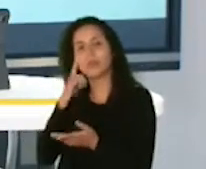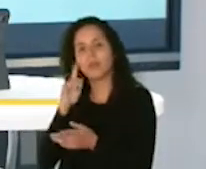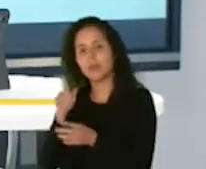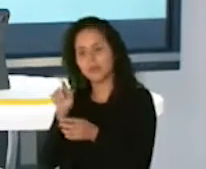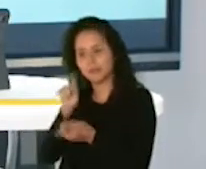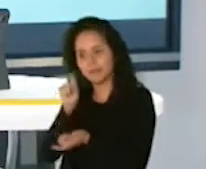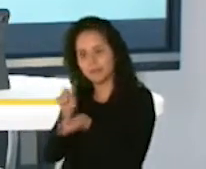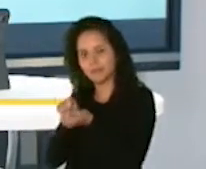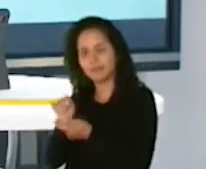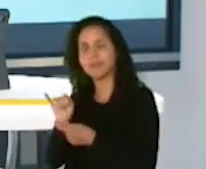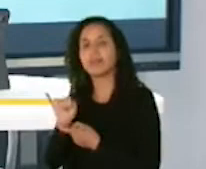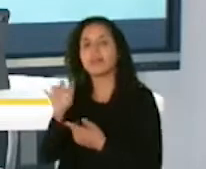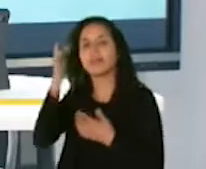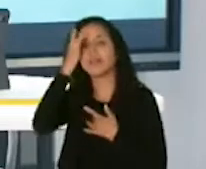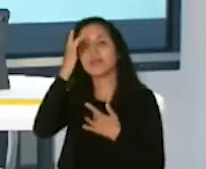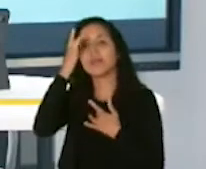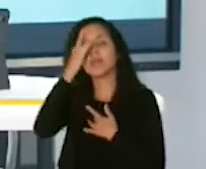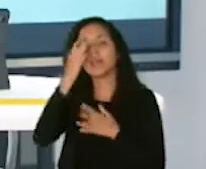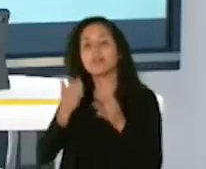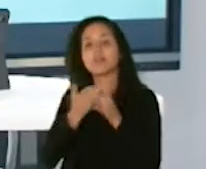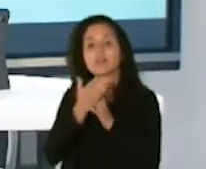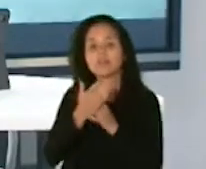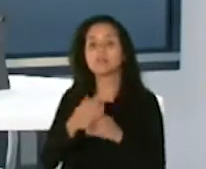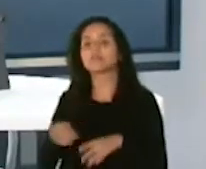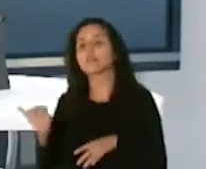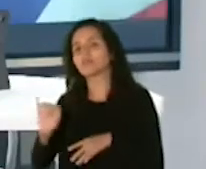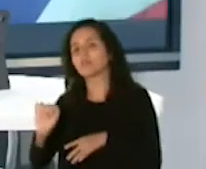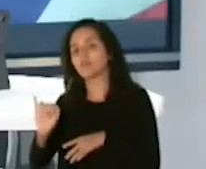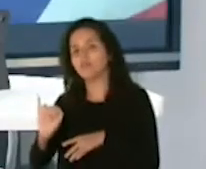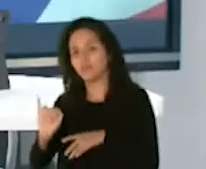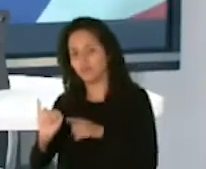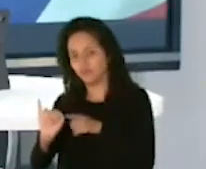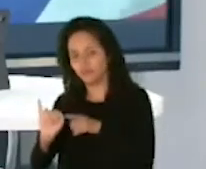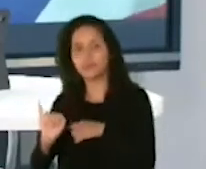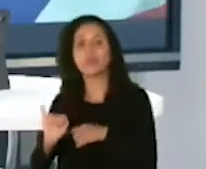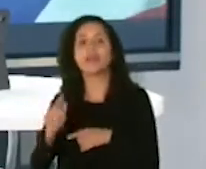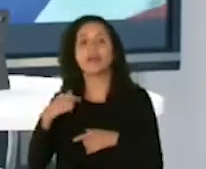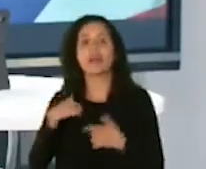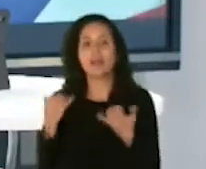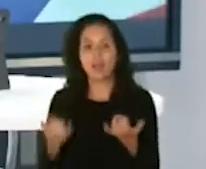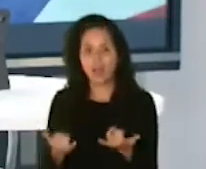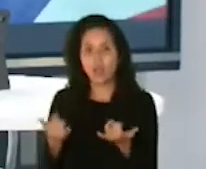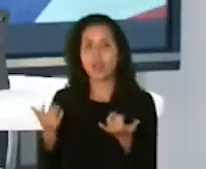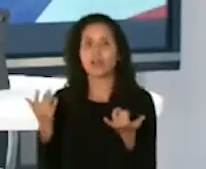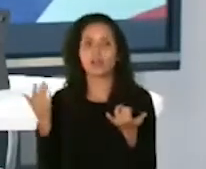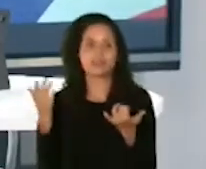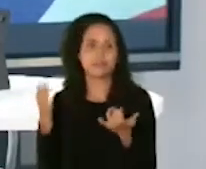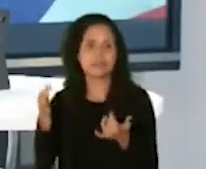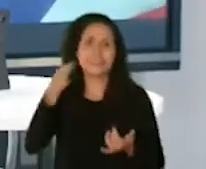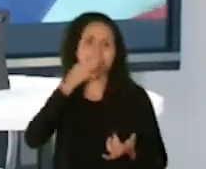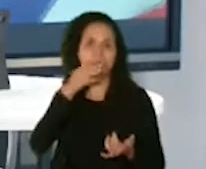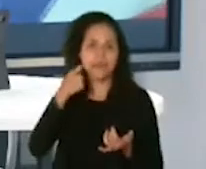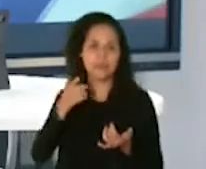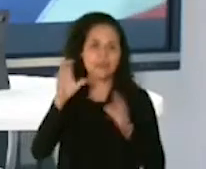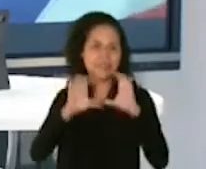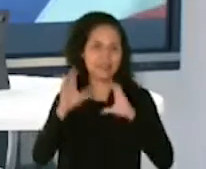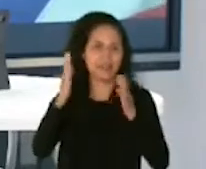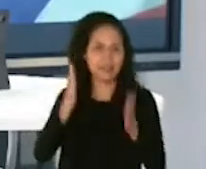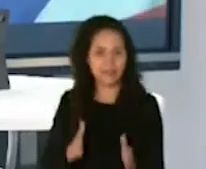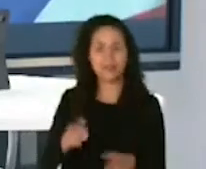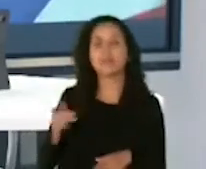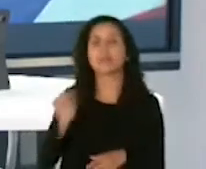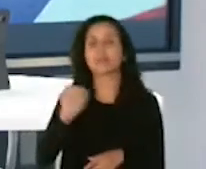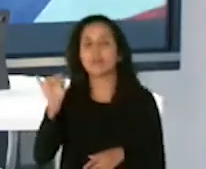a enfermedades producidas por agentes infecciosos así que recibimos a un gran experto un científico